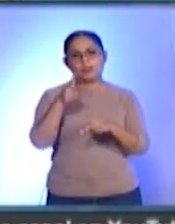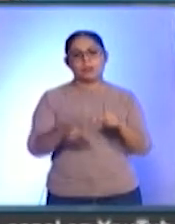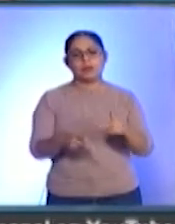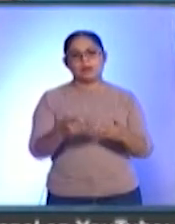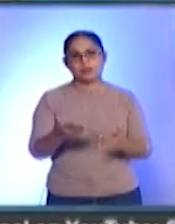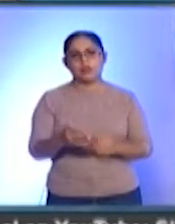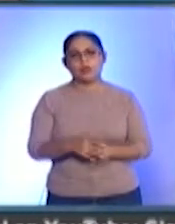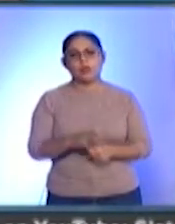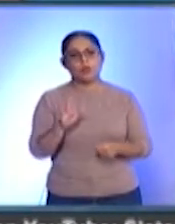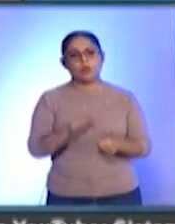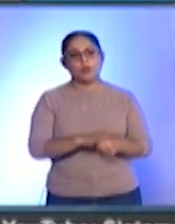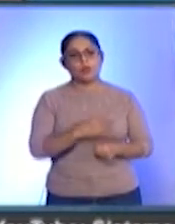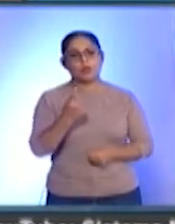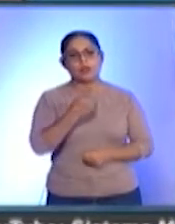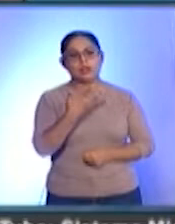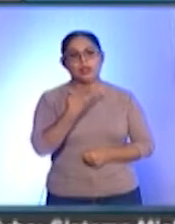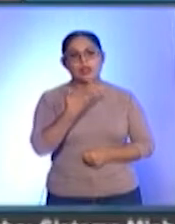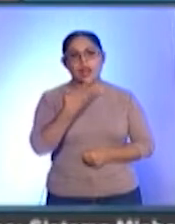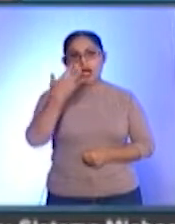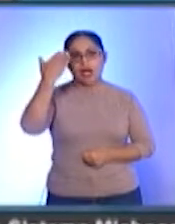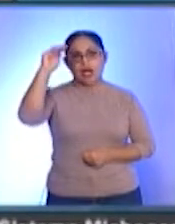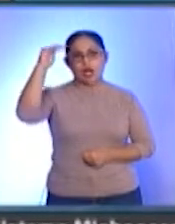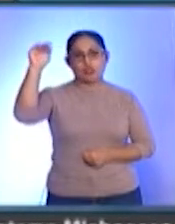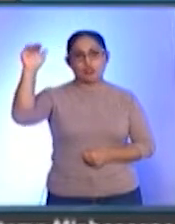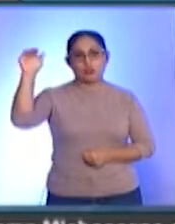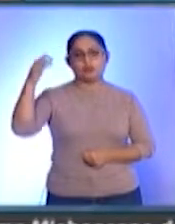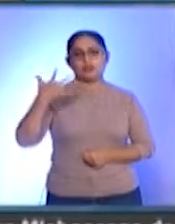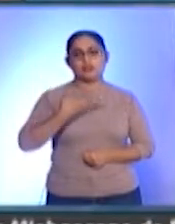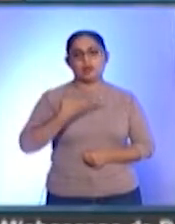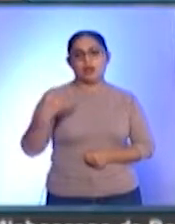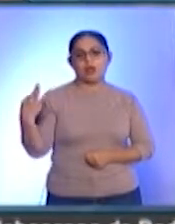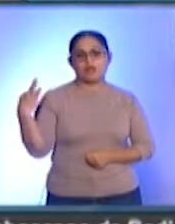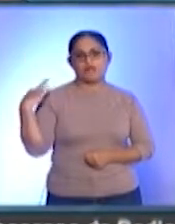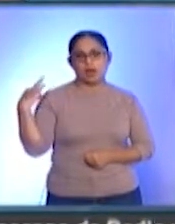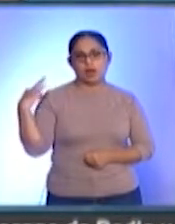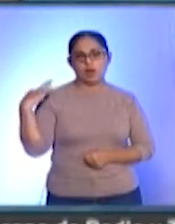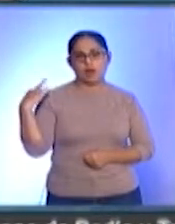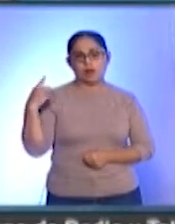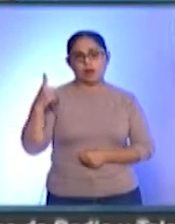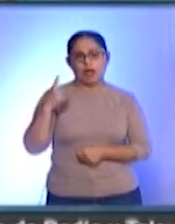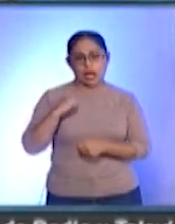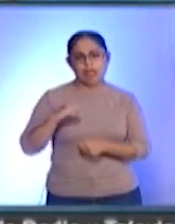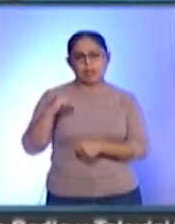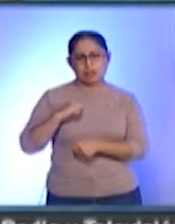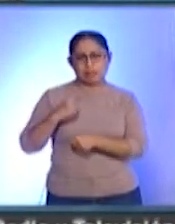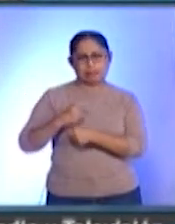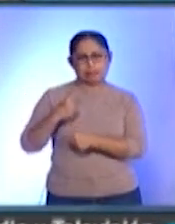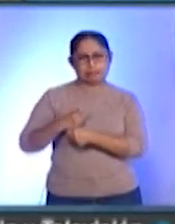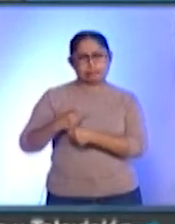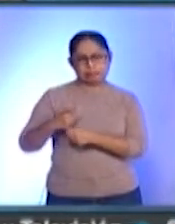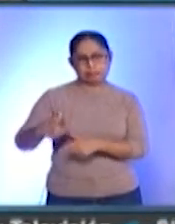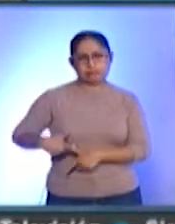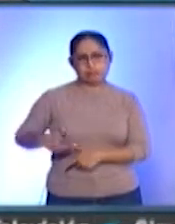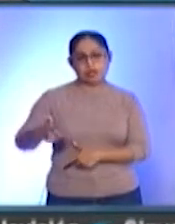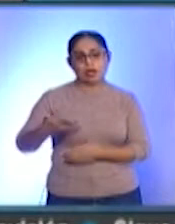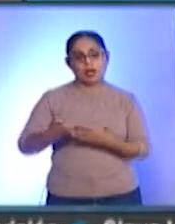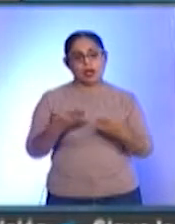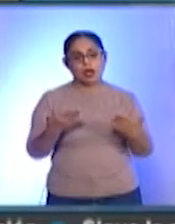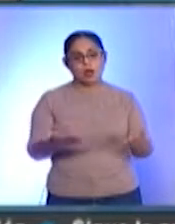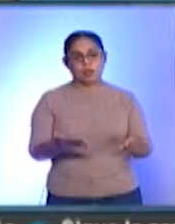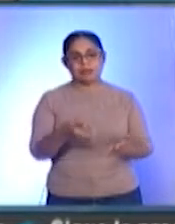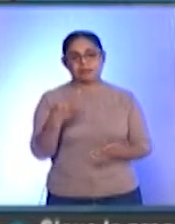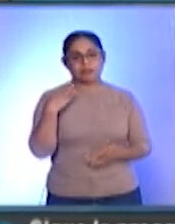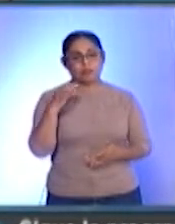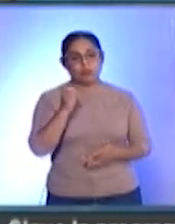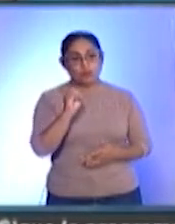existen ya pacientes adultos vacunados, que eran los de mayor mortalidad. En los niños, hasta donde